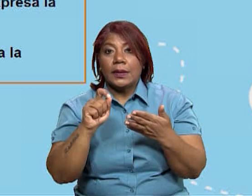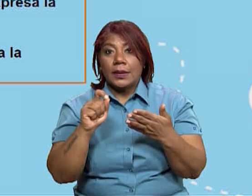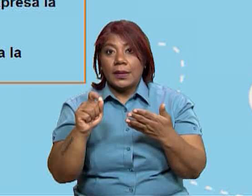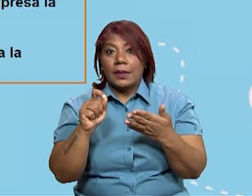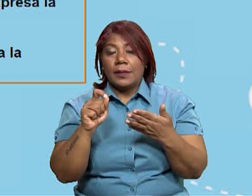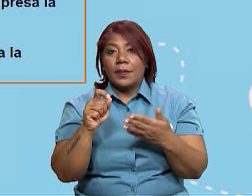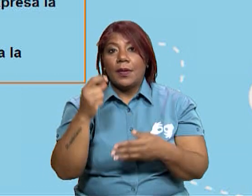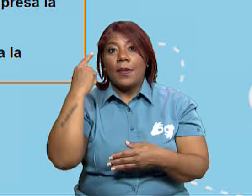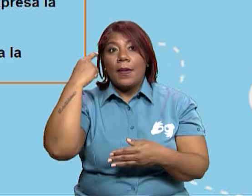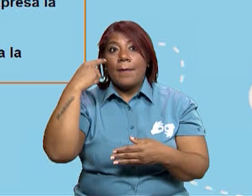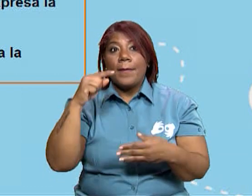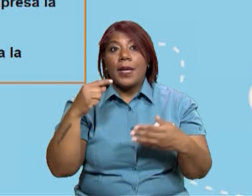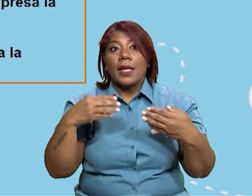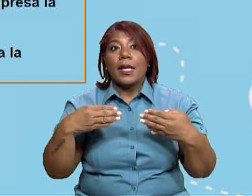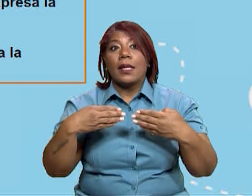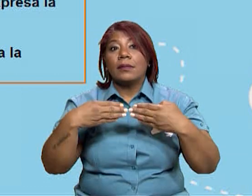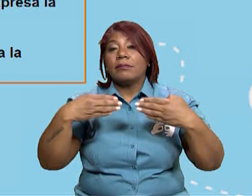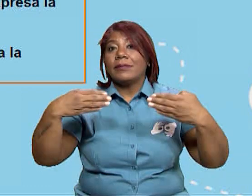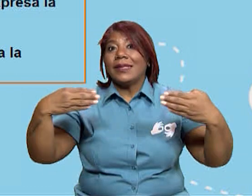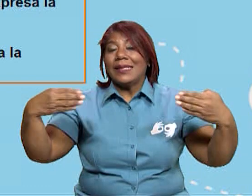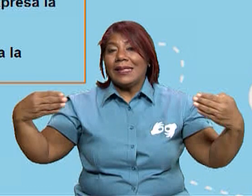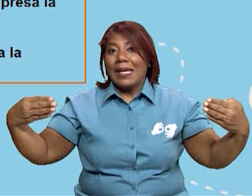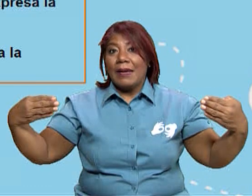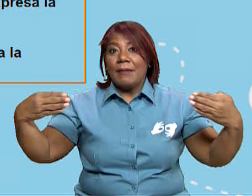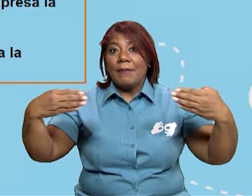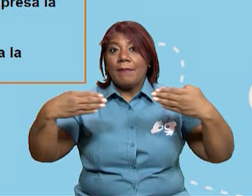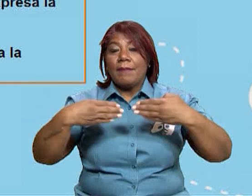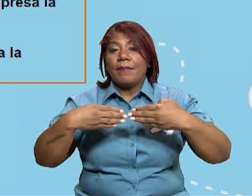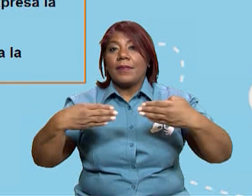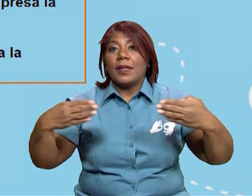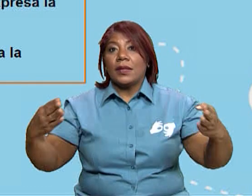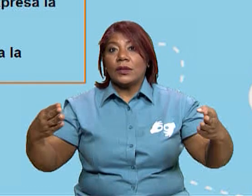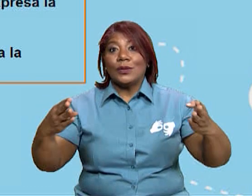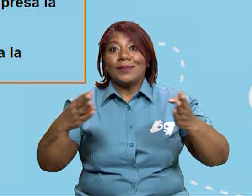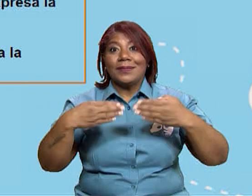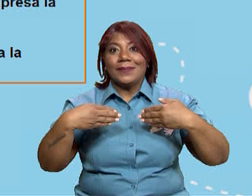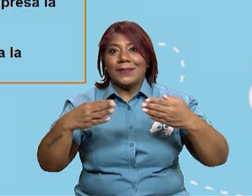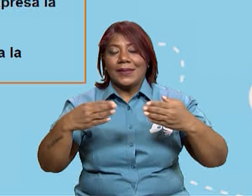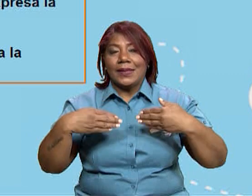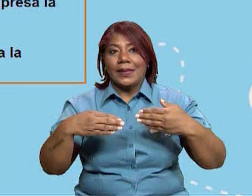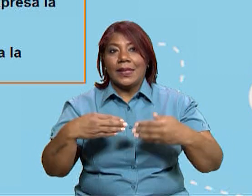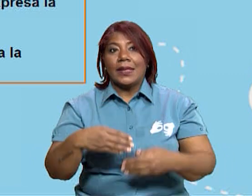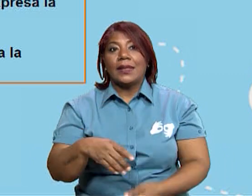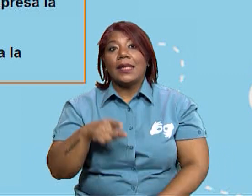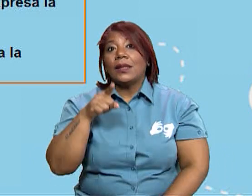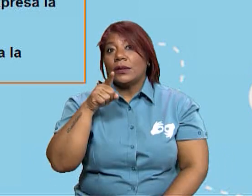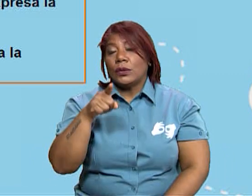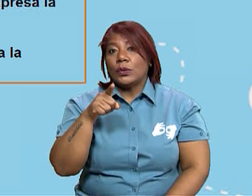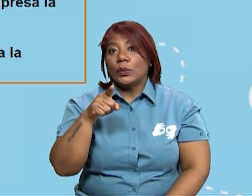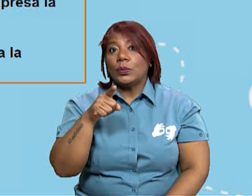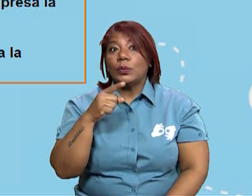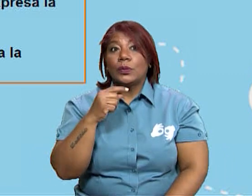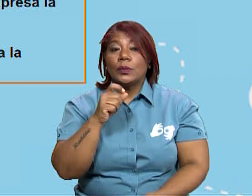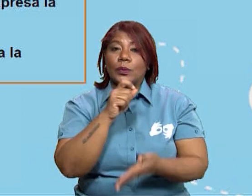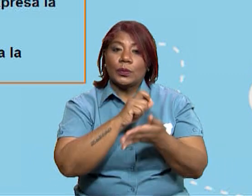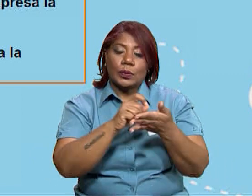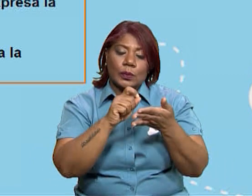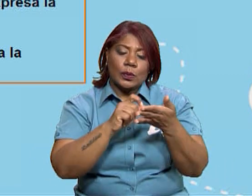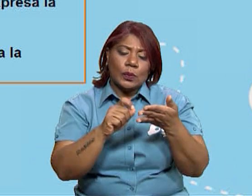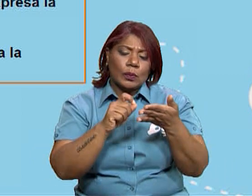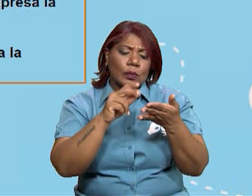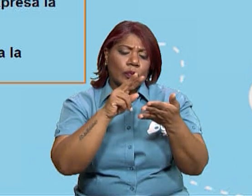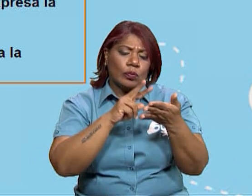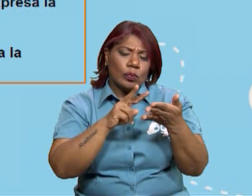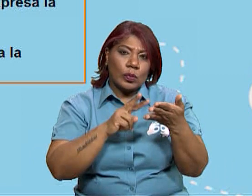para lo que fue la ampliación del canal de Panamá. Y allí, entonces, léela varias veces